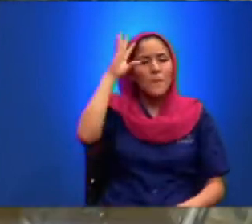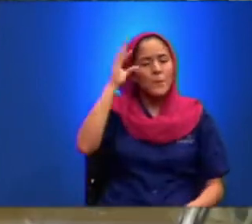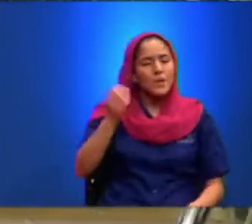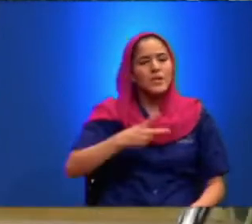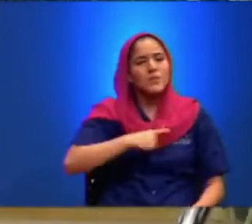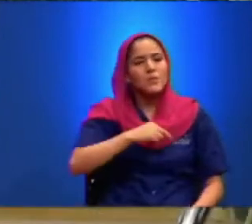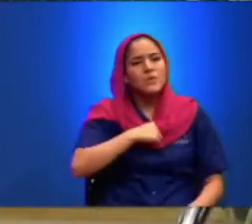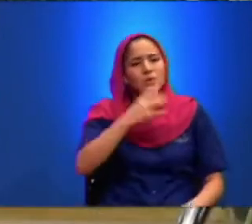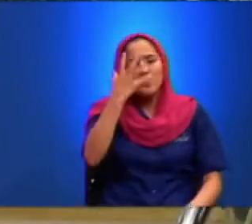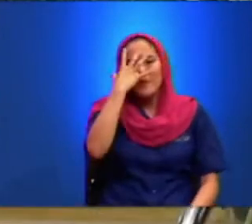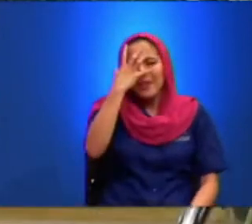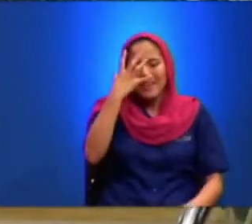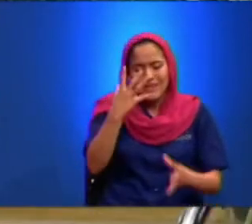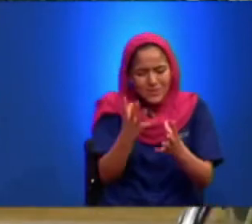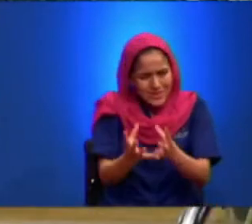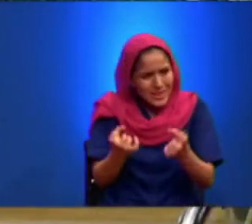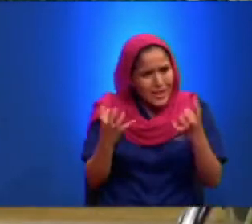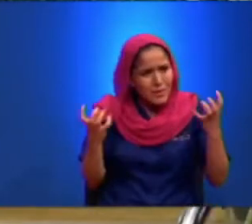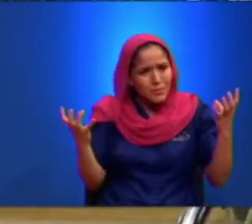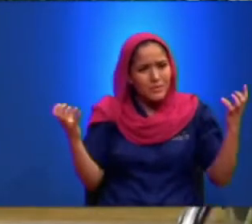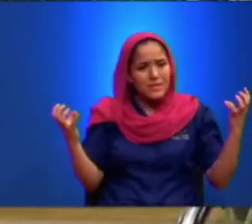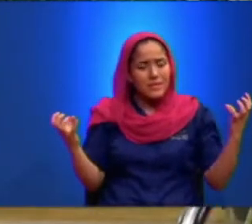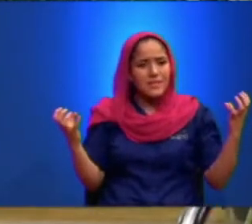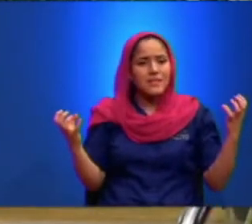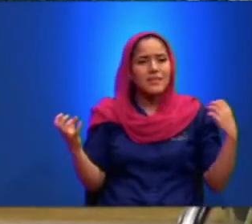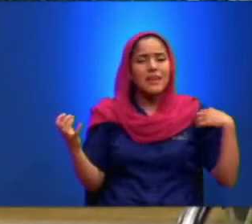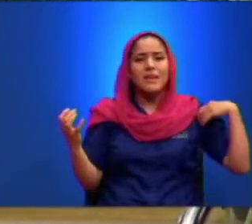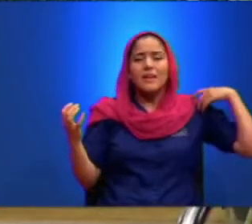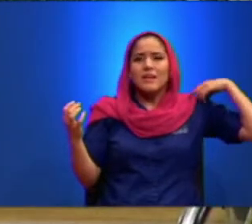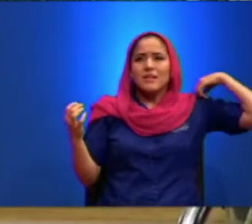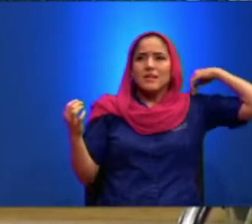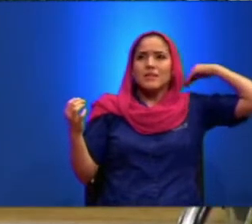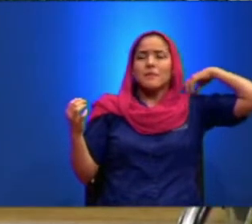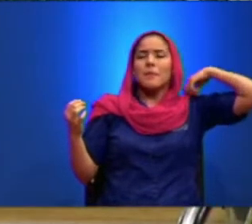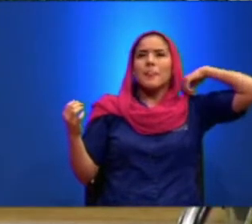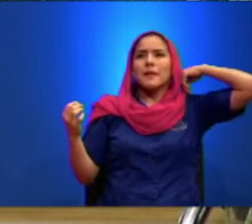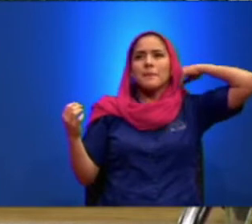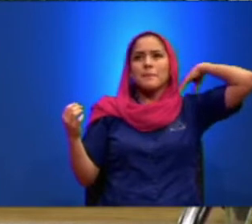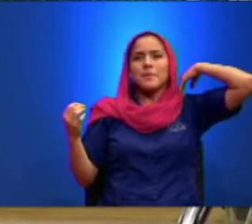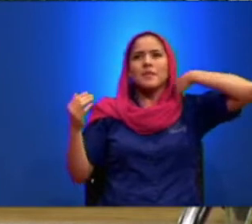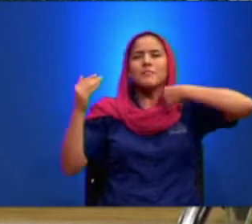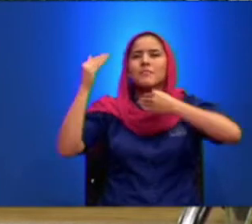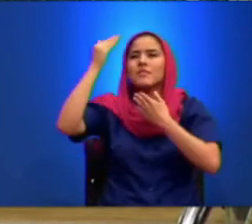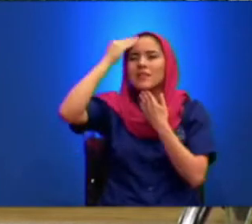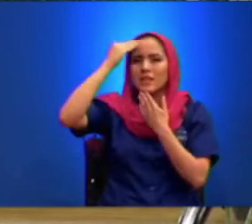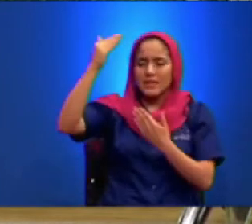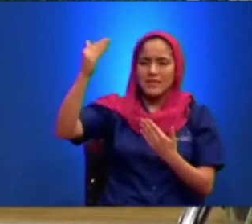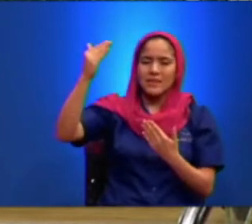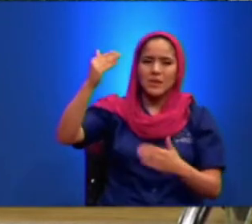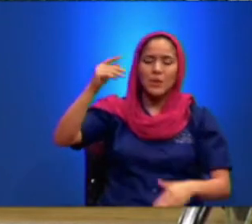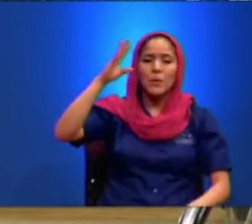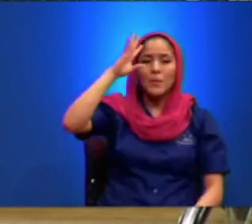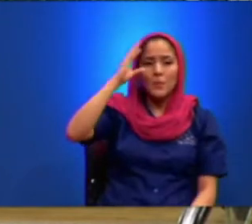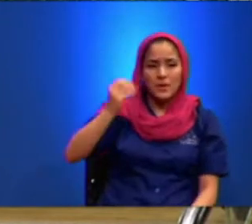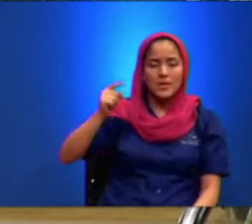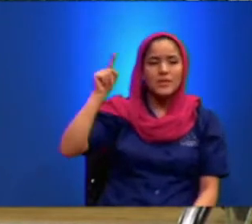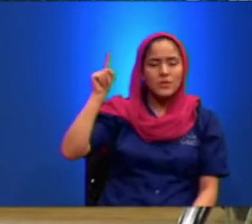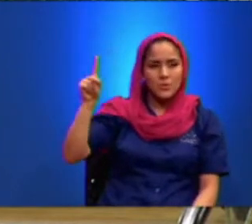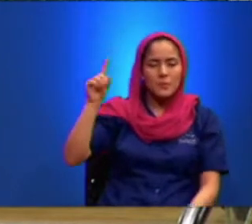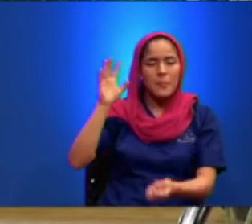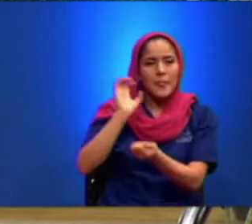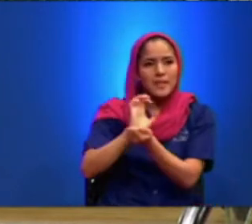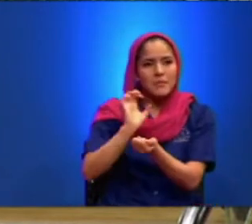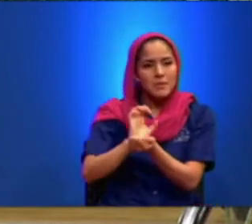Han Sido Abundantes Gracias Porque Nos Has Esperado Gracias